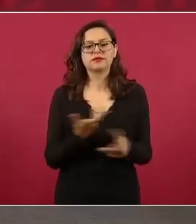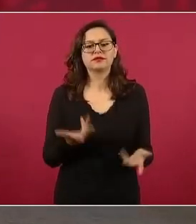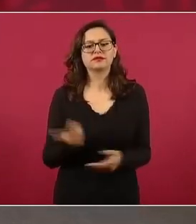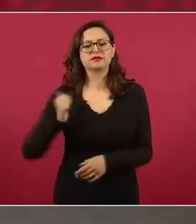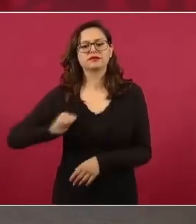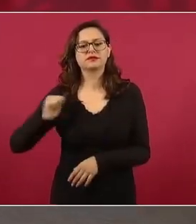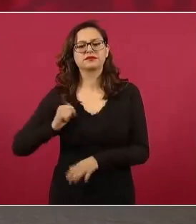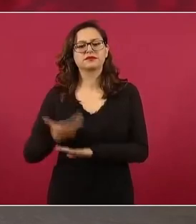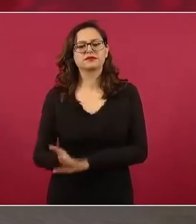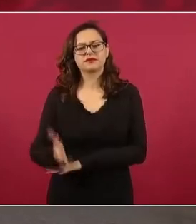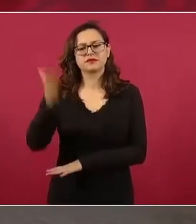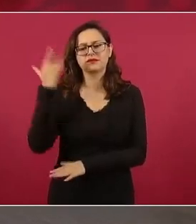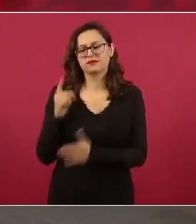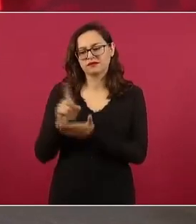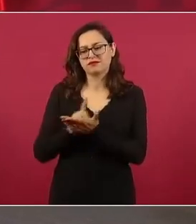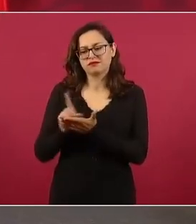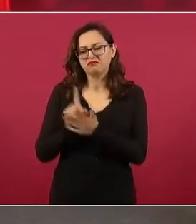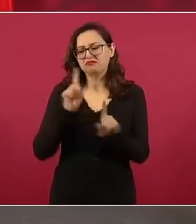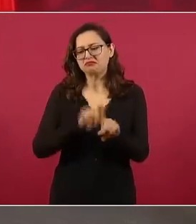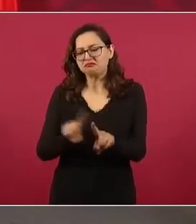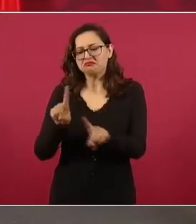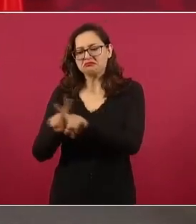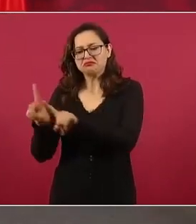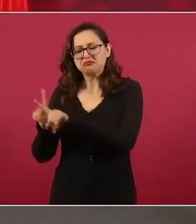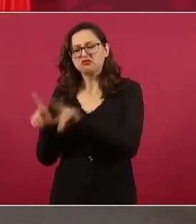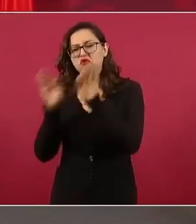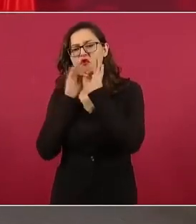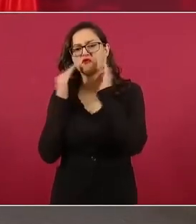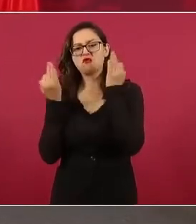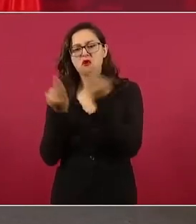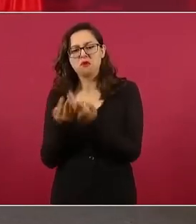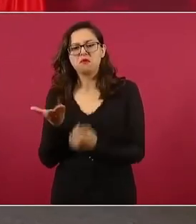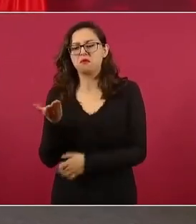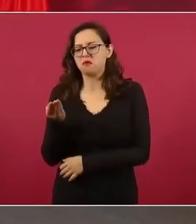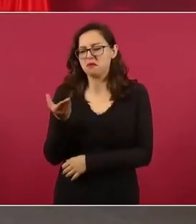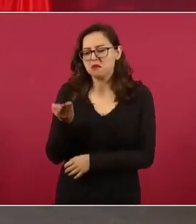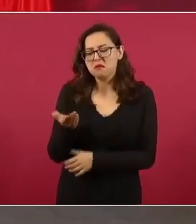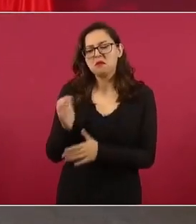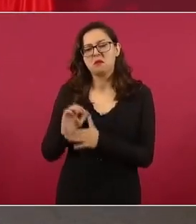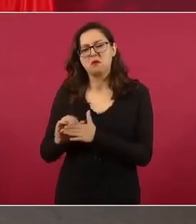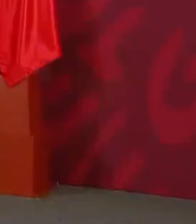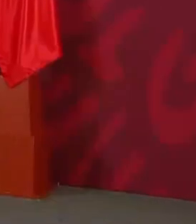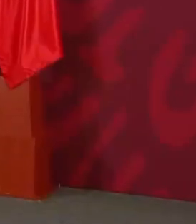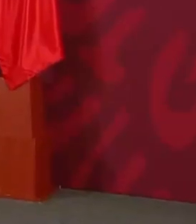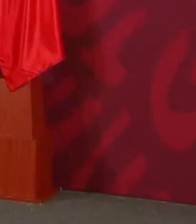de antes, que la marihuana, que la amapola.